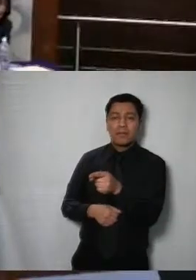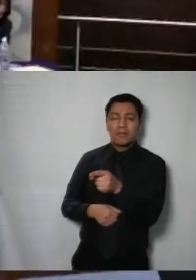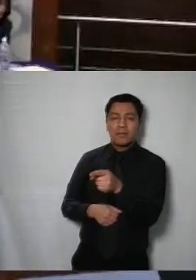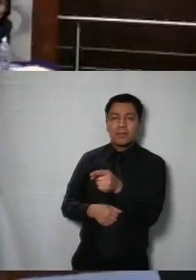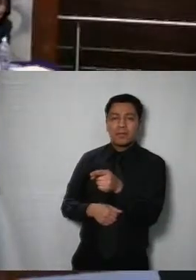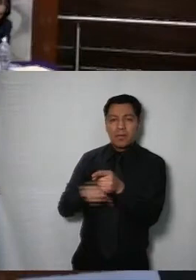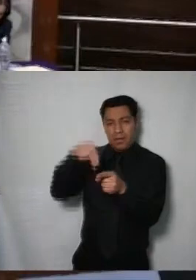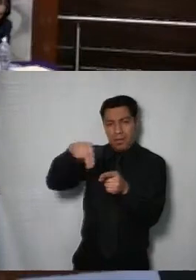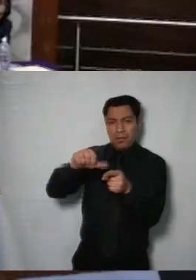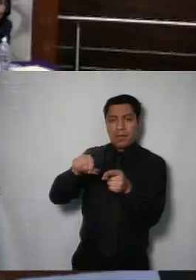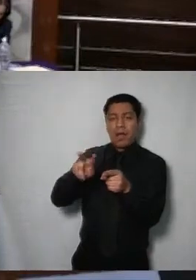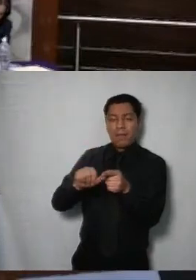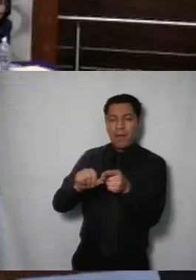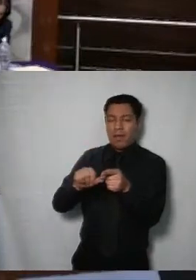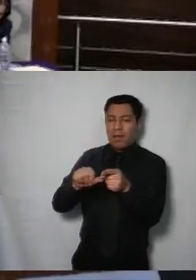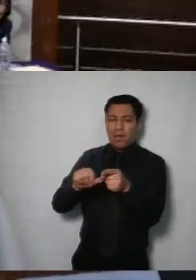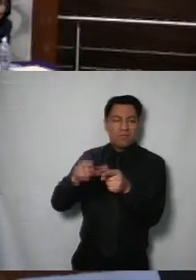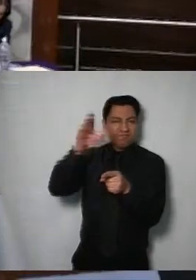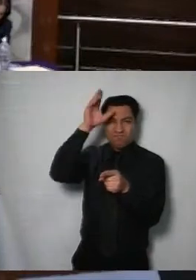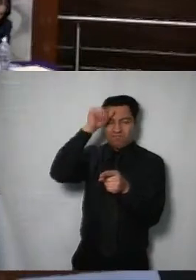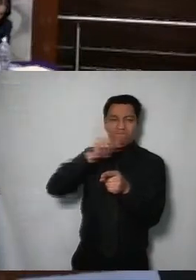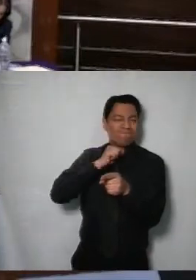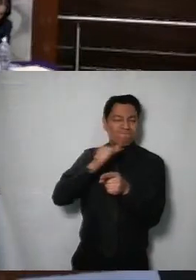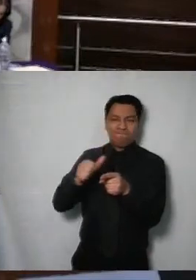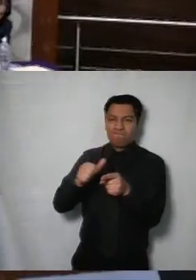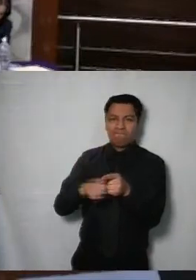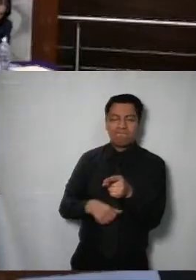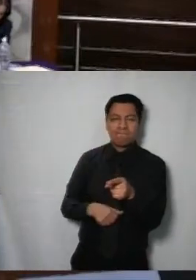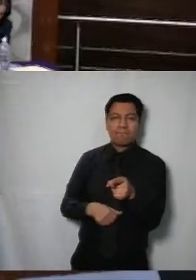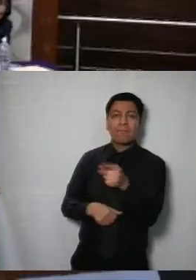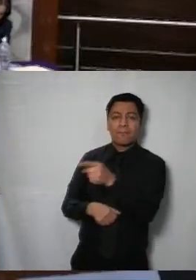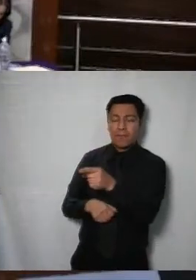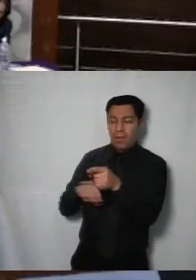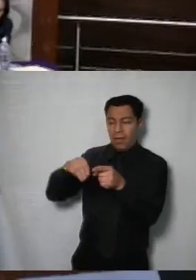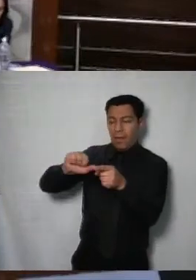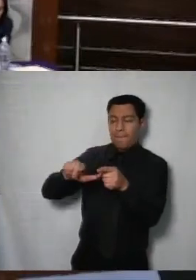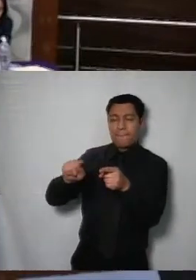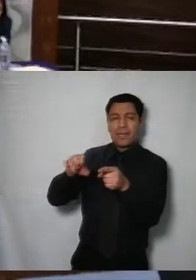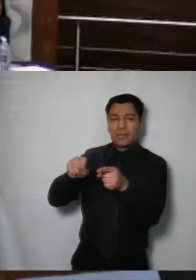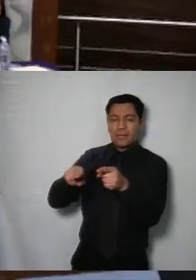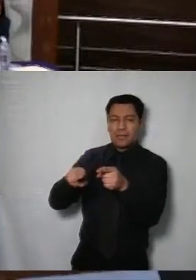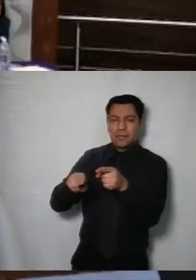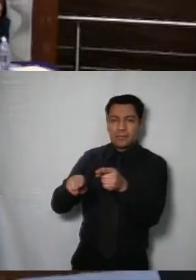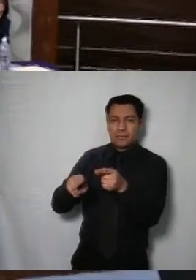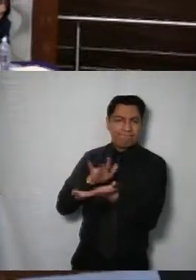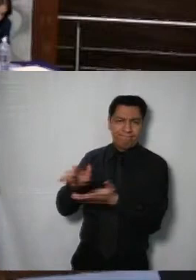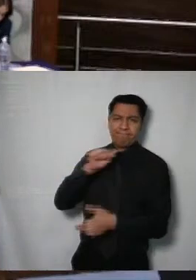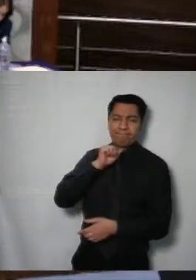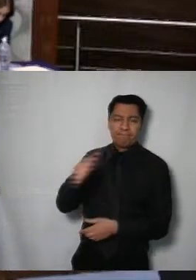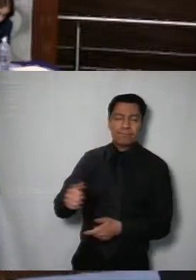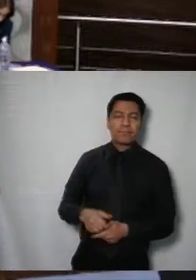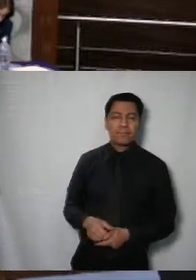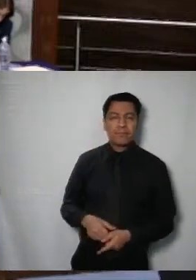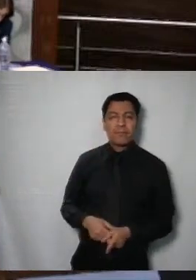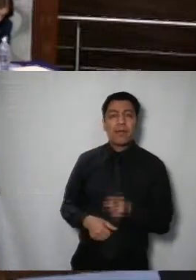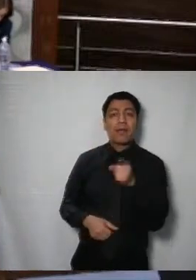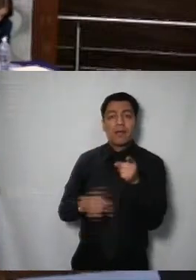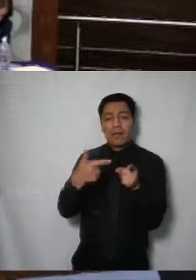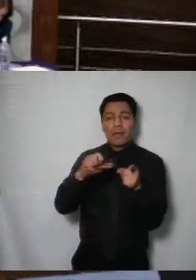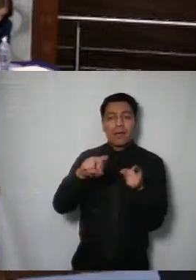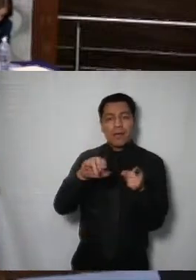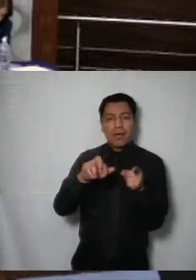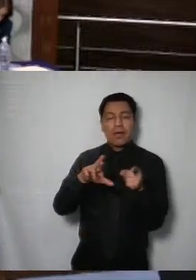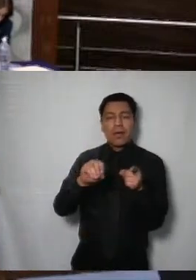comisionada Nava en contra comisionada San Martín en contra comisionado Guerrero